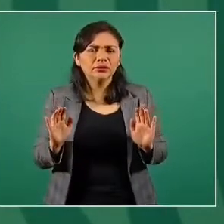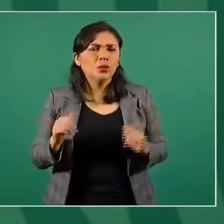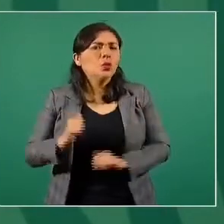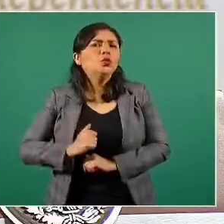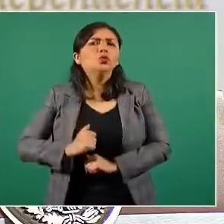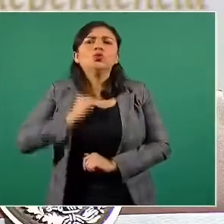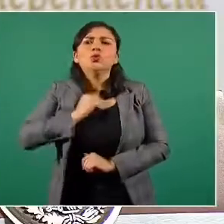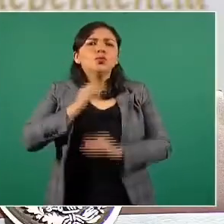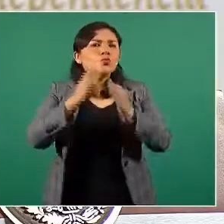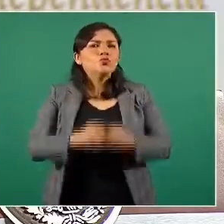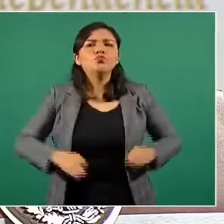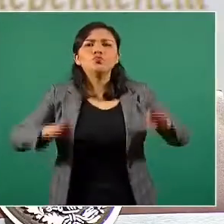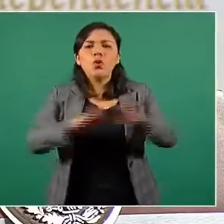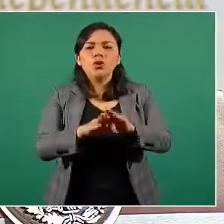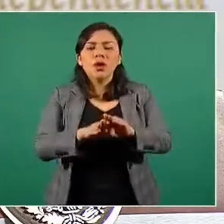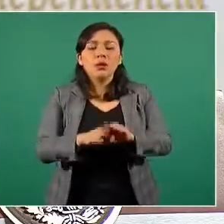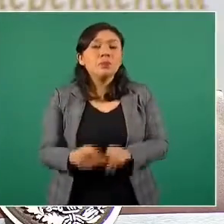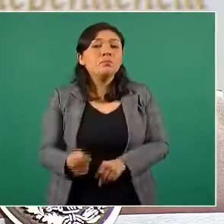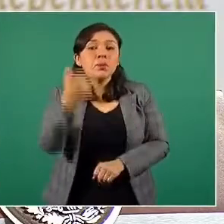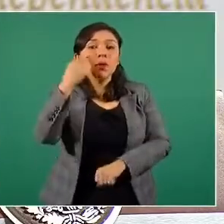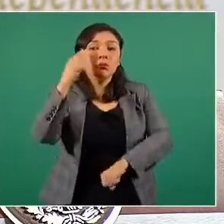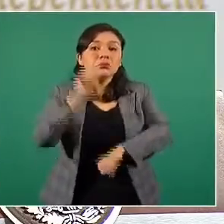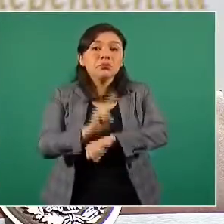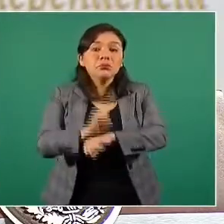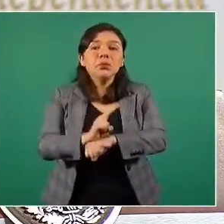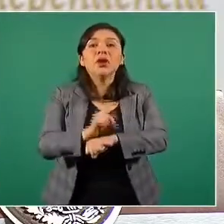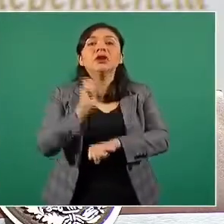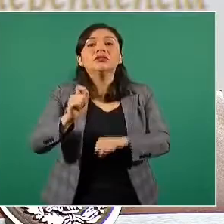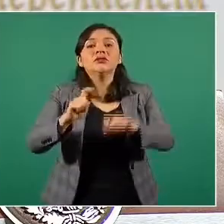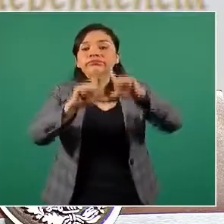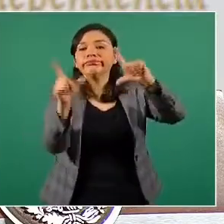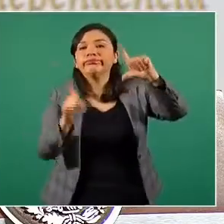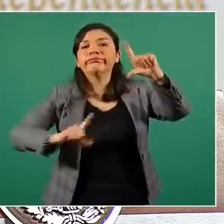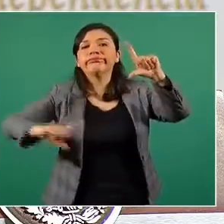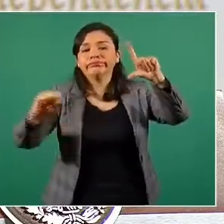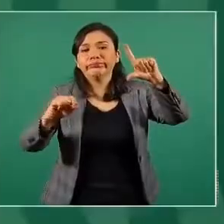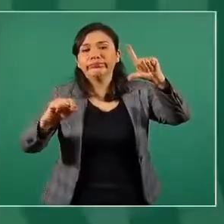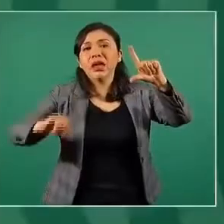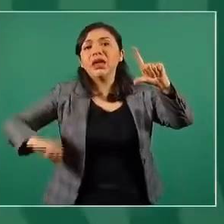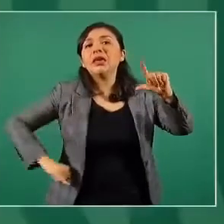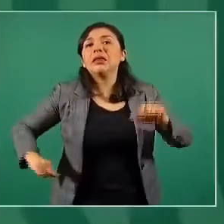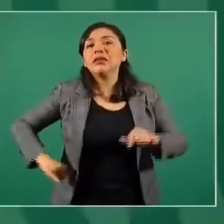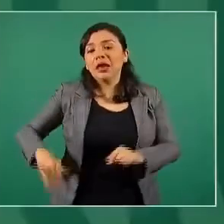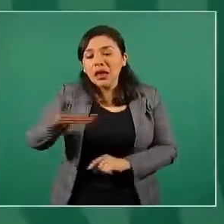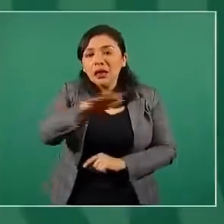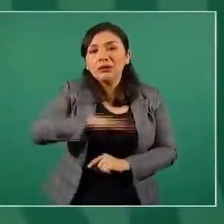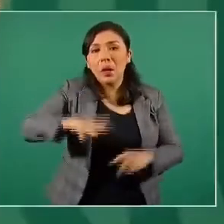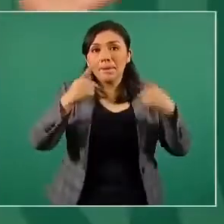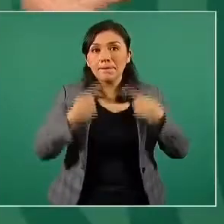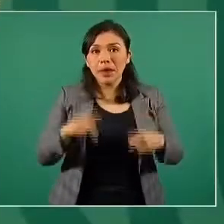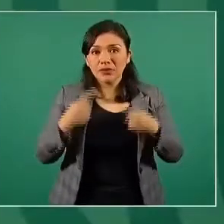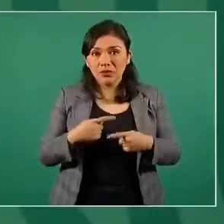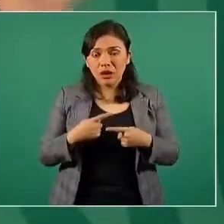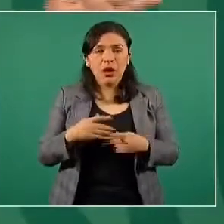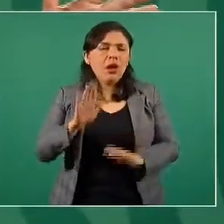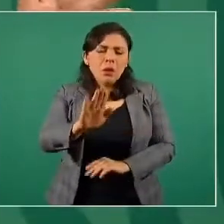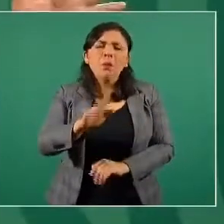que tiene que ver con el interés de la Nación, el interés público. Pero esto